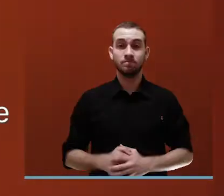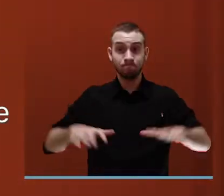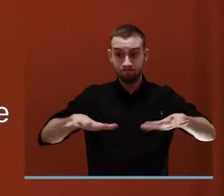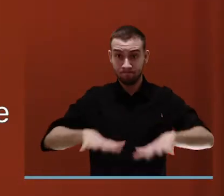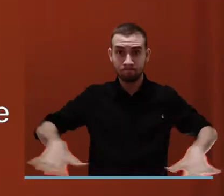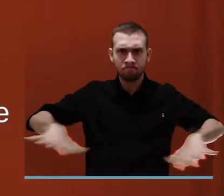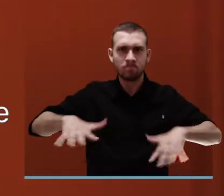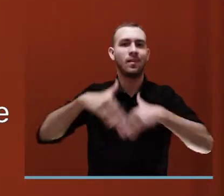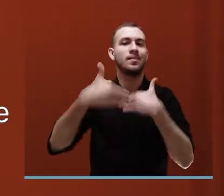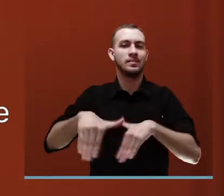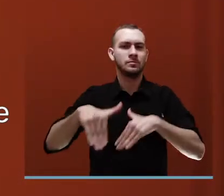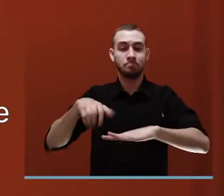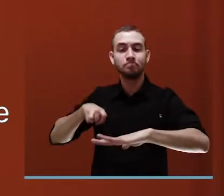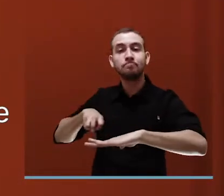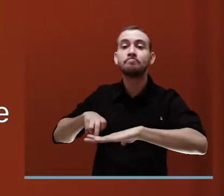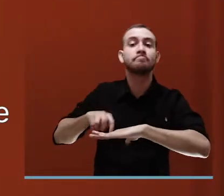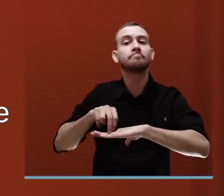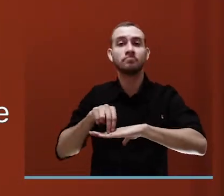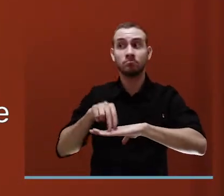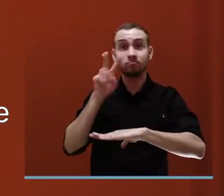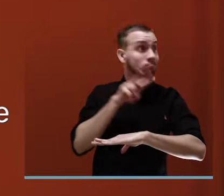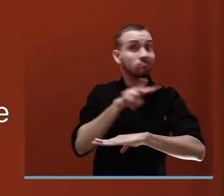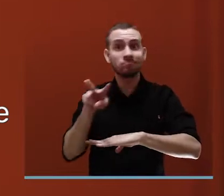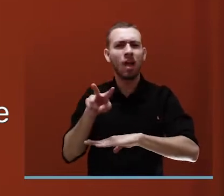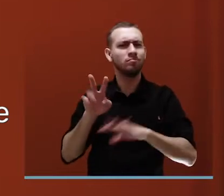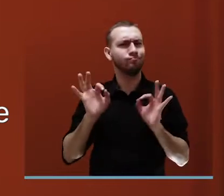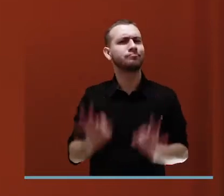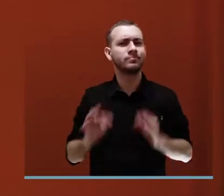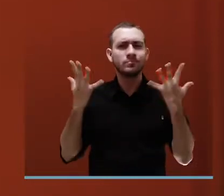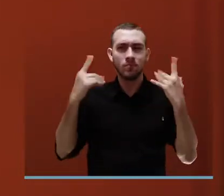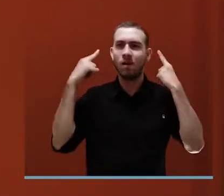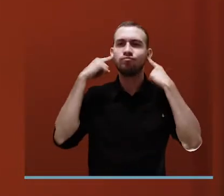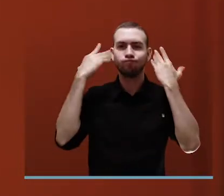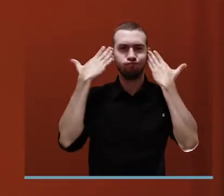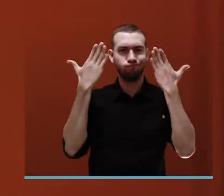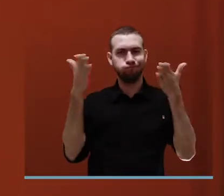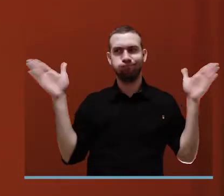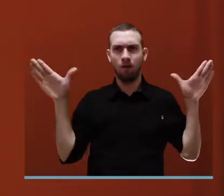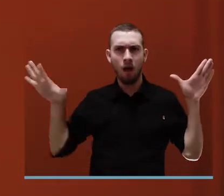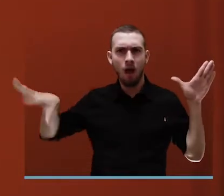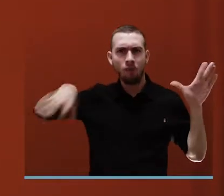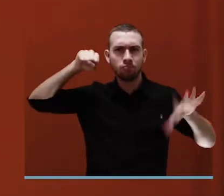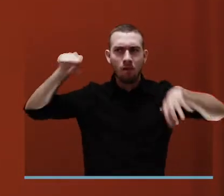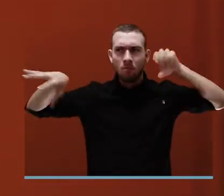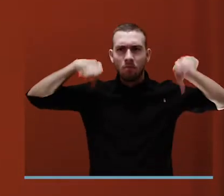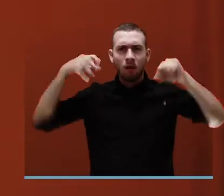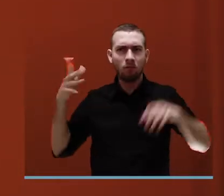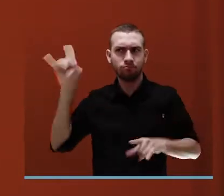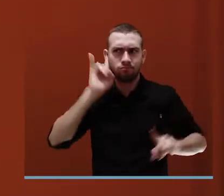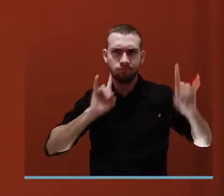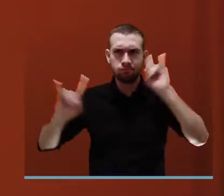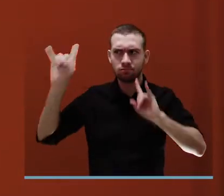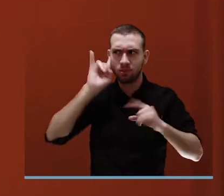Cuando estamos a punto de cruzar una calle es habitual que miremos a ambos lados, pero aun cuando no estamos mirando, recibimos